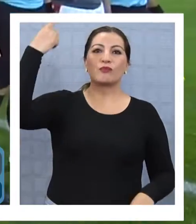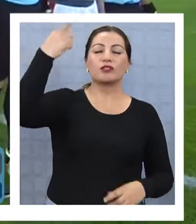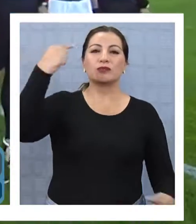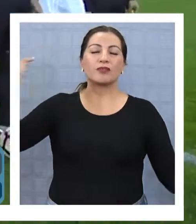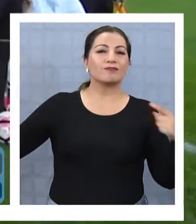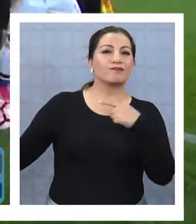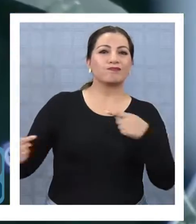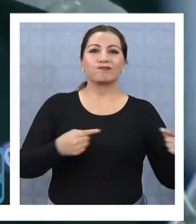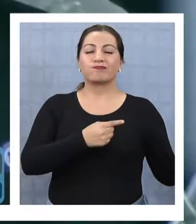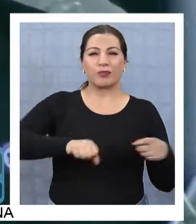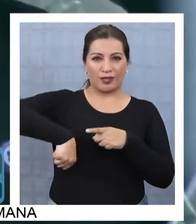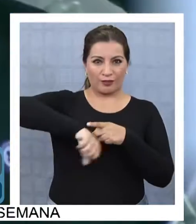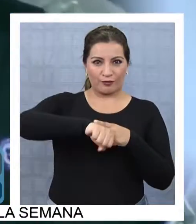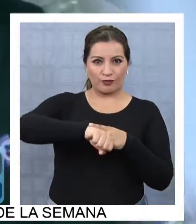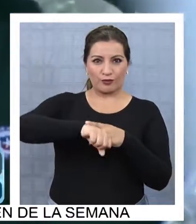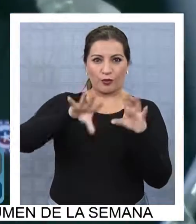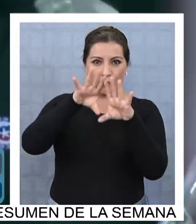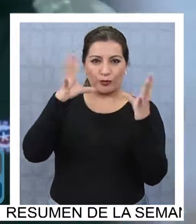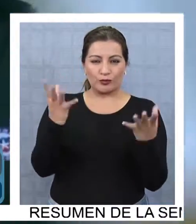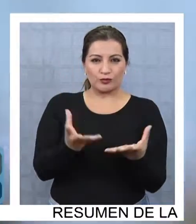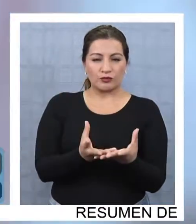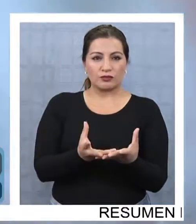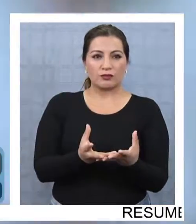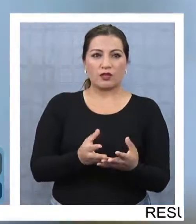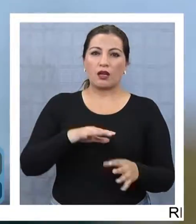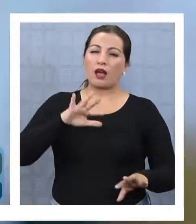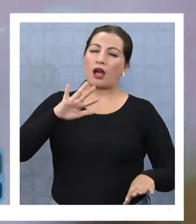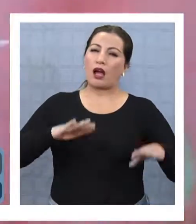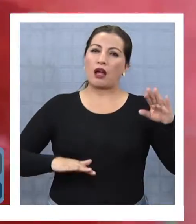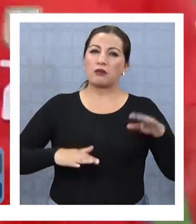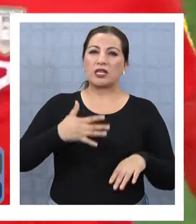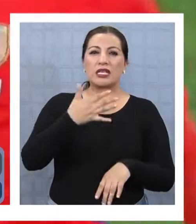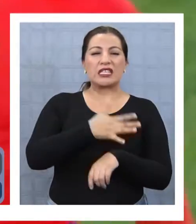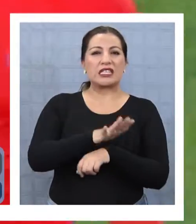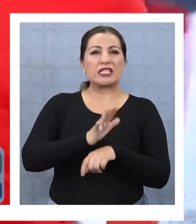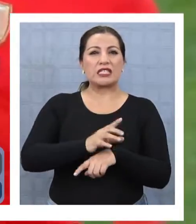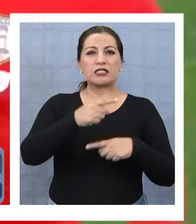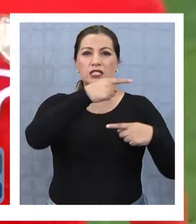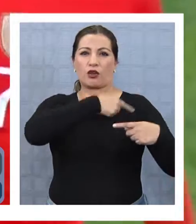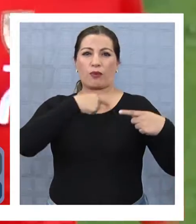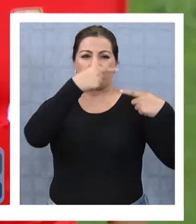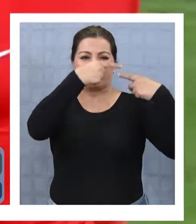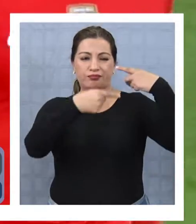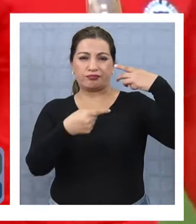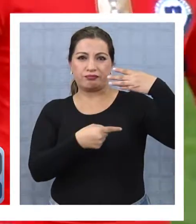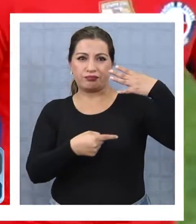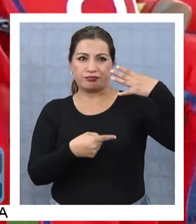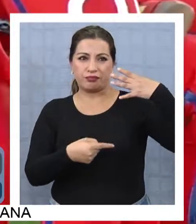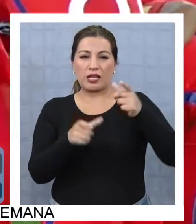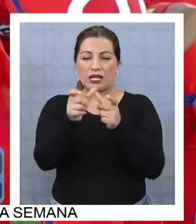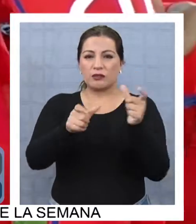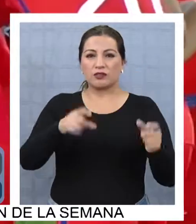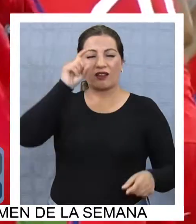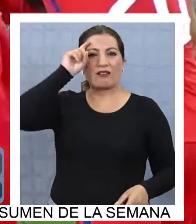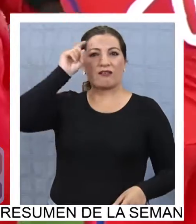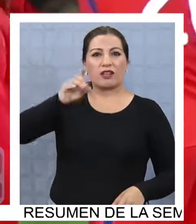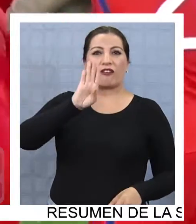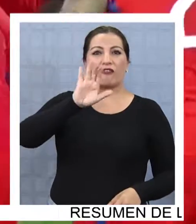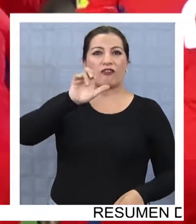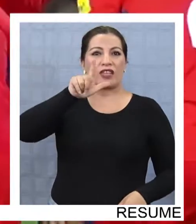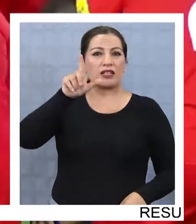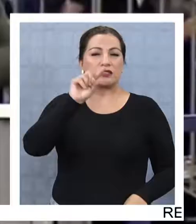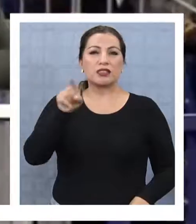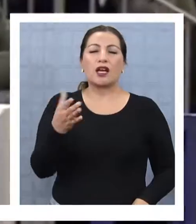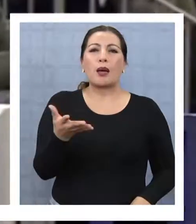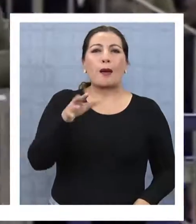competencia del balompié mundial. Ya hay alrededor de 15 nombres circulando, aunque para la hinchada los favoritos son Bielsa o